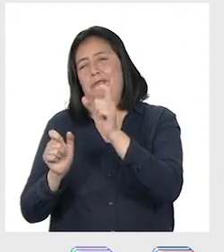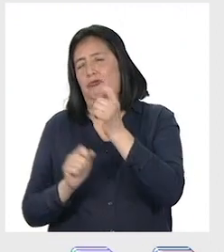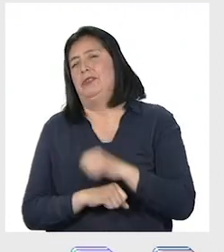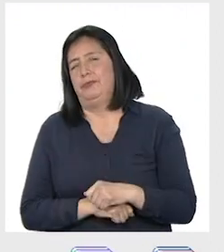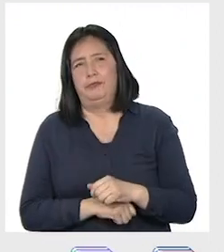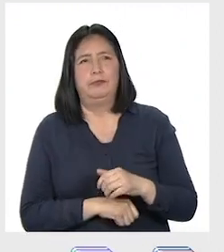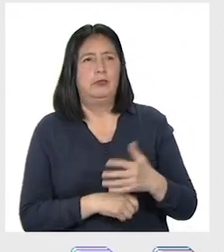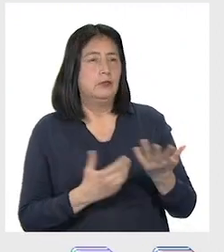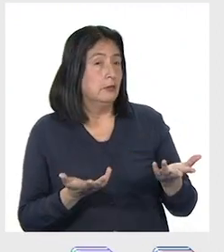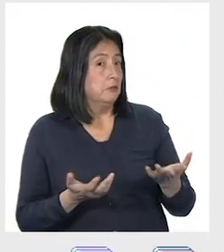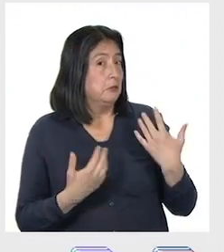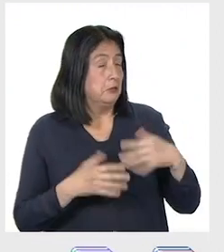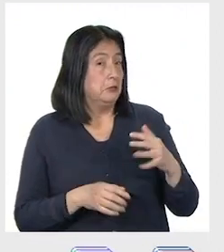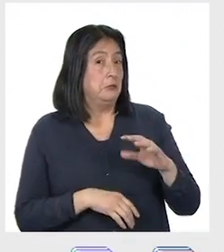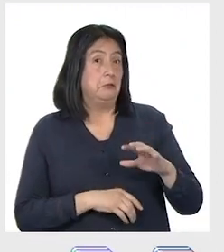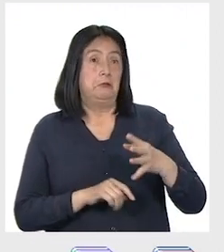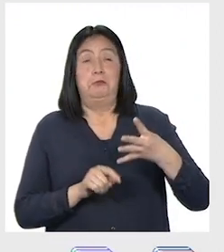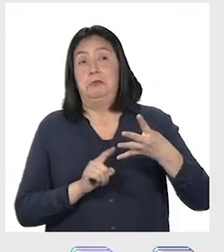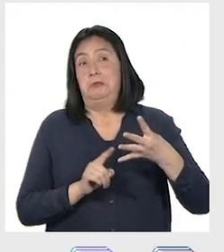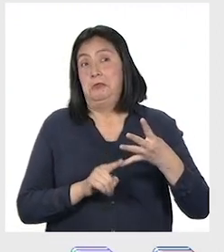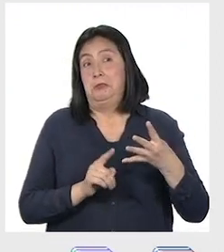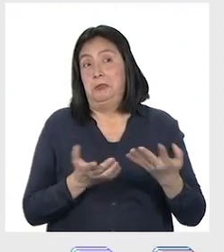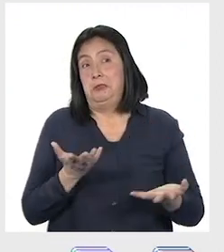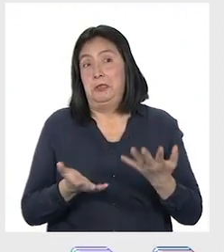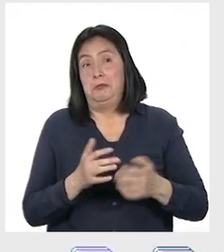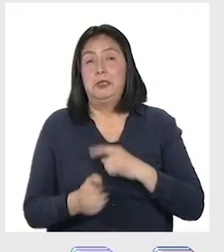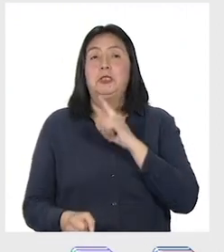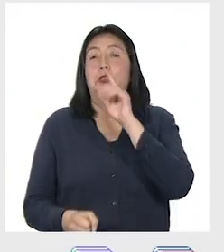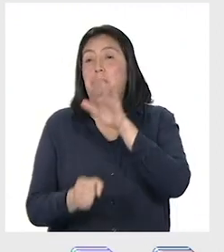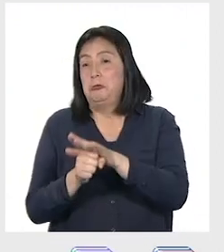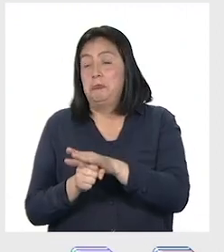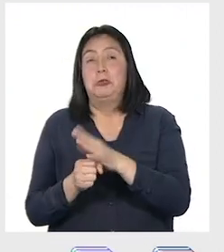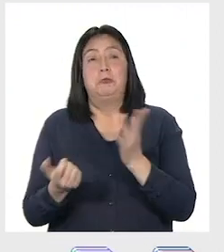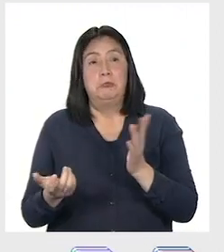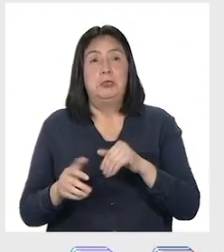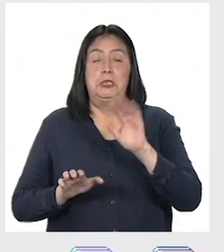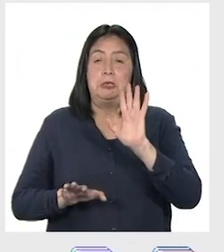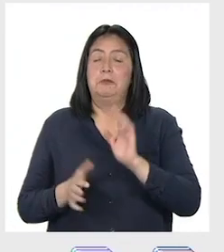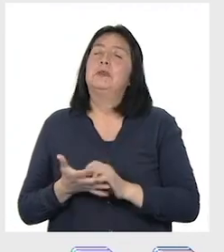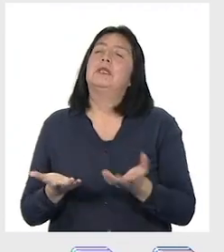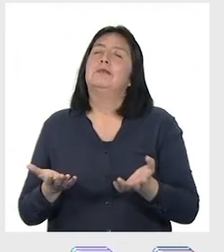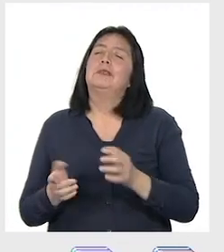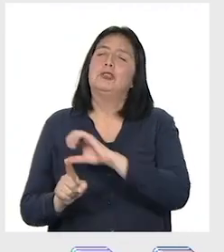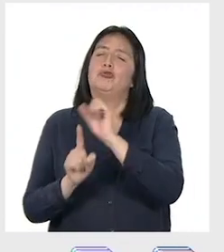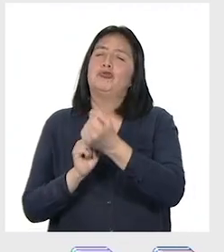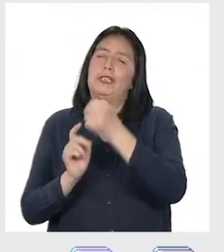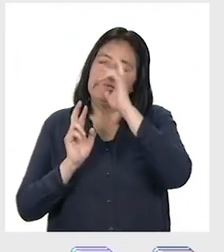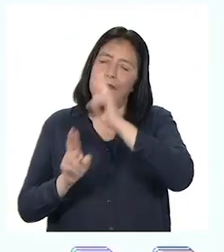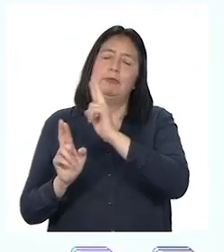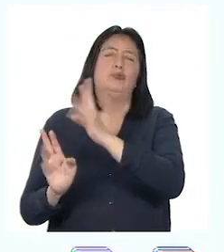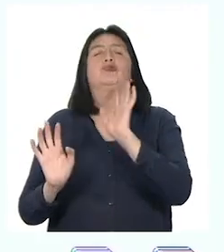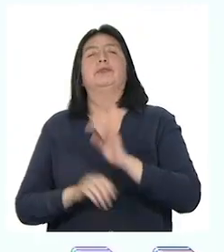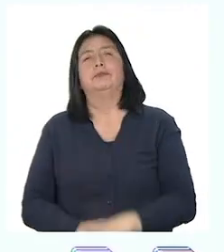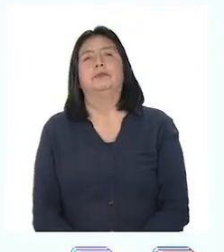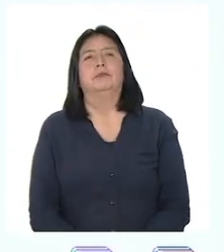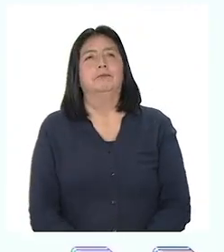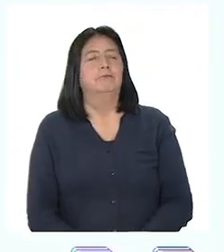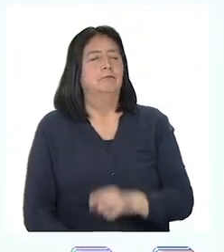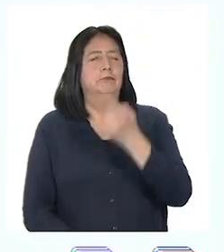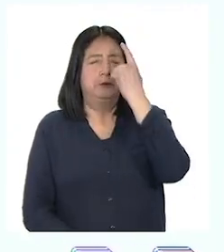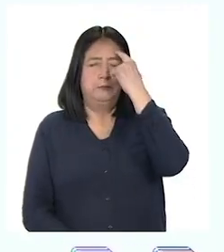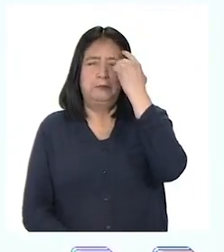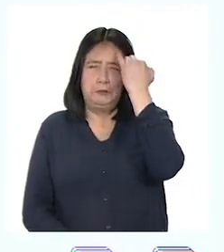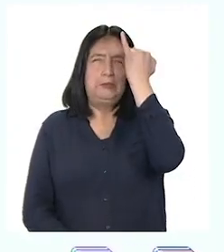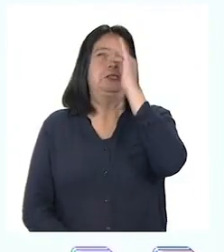Así que lo que sigue podría ser establecer compromisos que nos ayuden a ser una sociedad más respetuosa. Se me